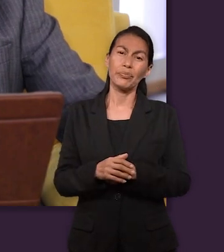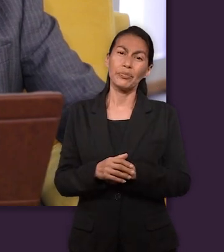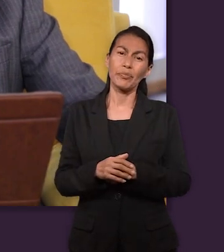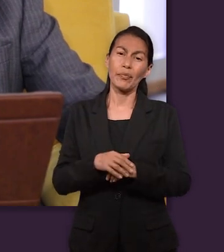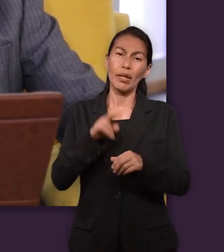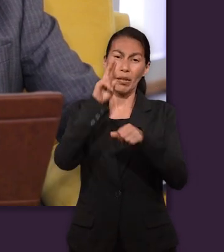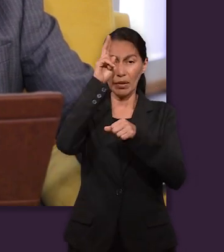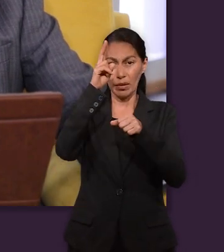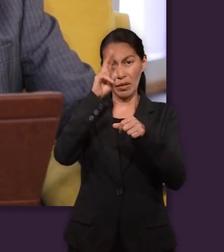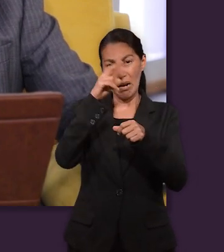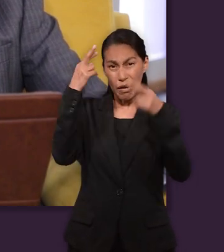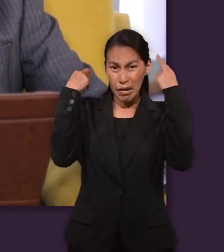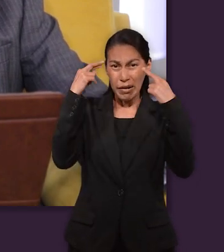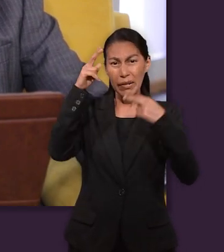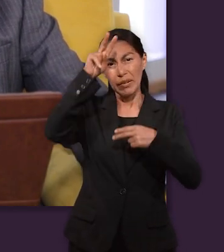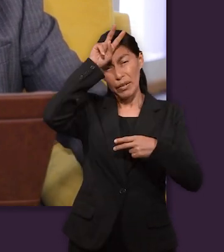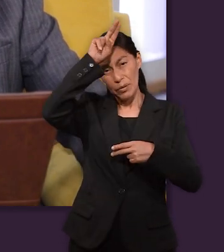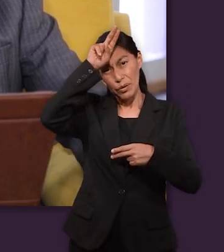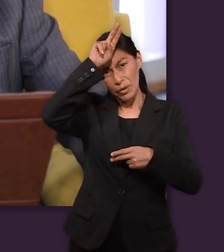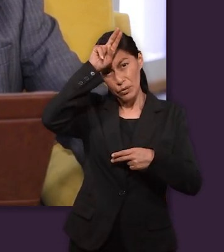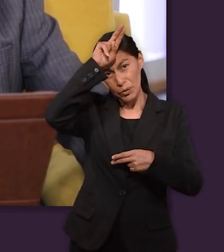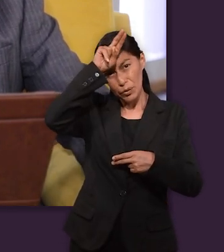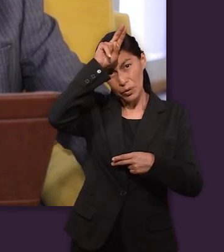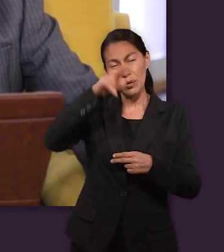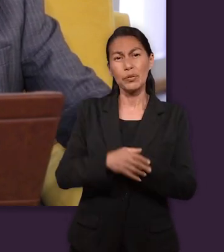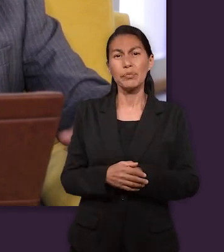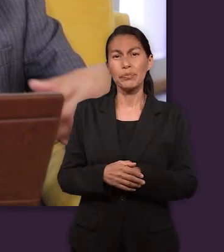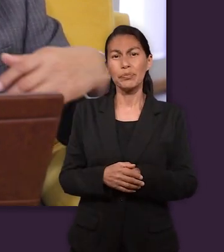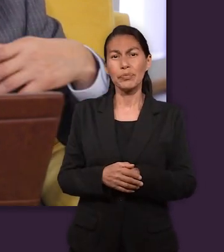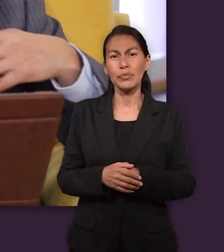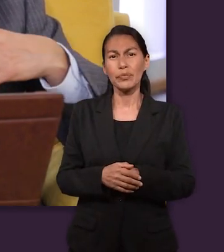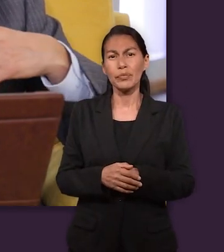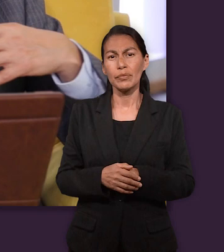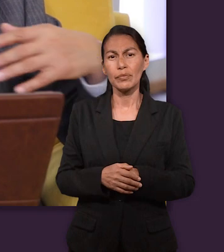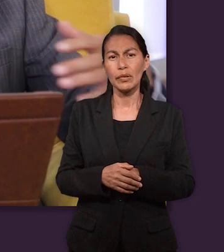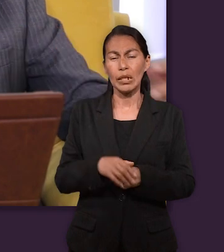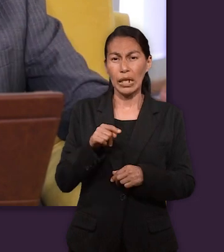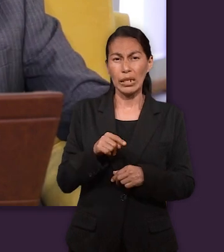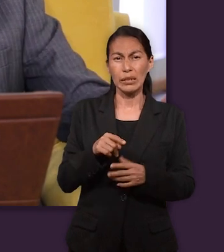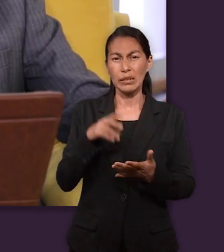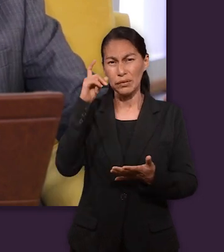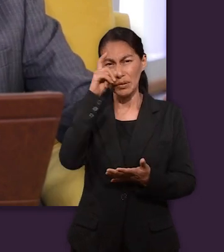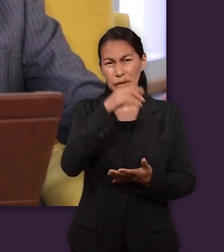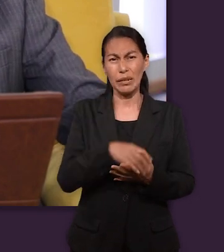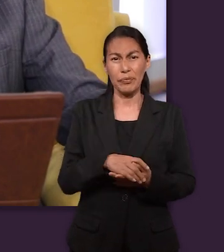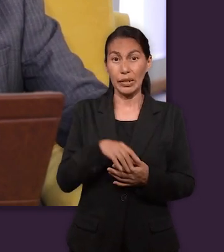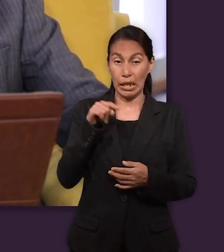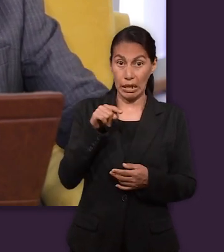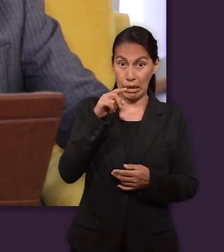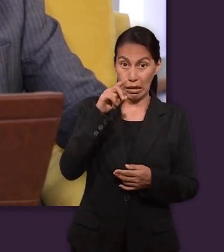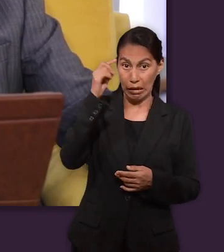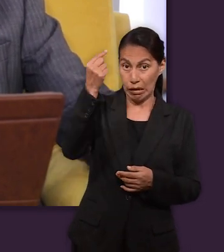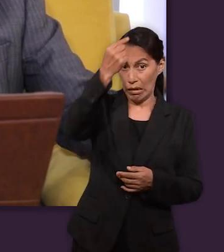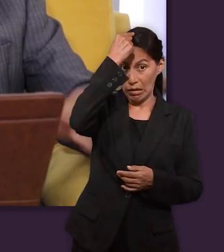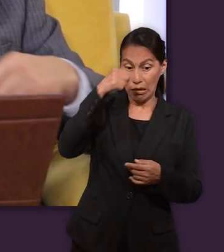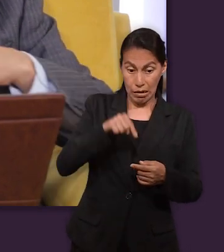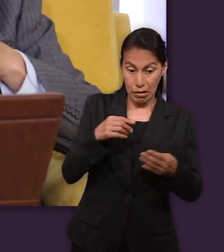palacio mismo del rey Nabucodonosor, el imperio que dominaba también en sus días.